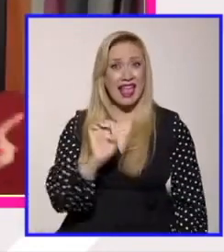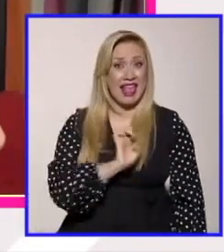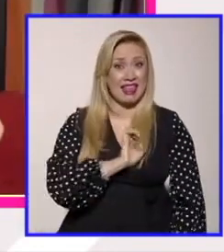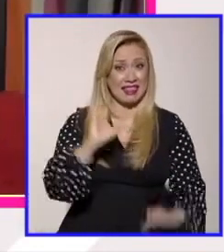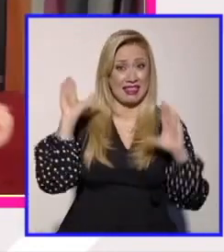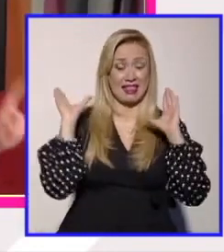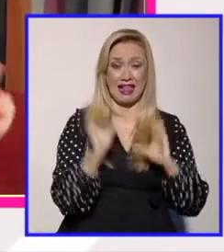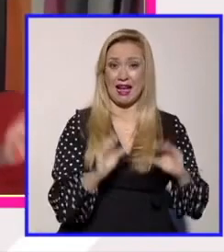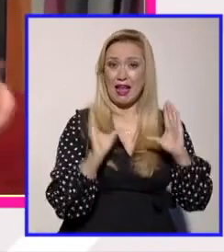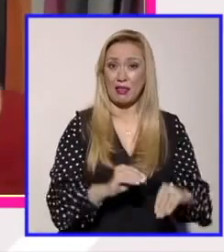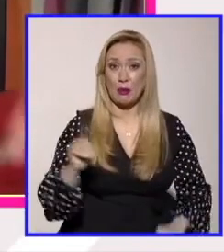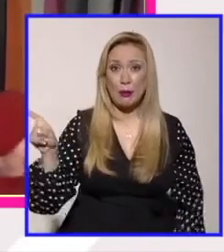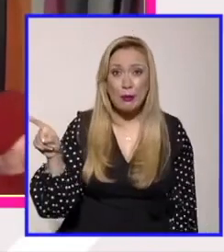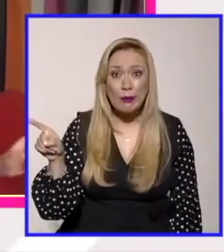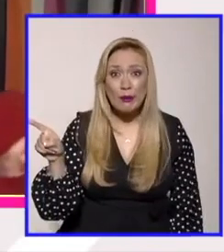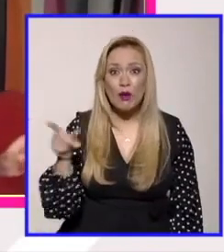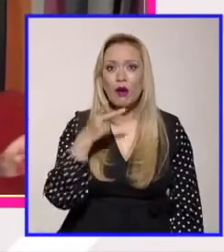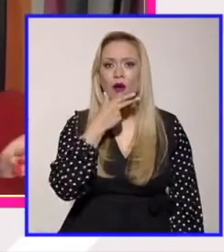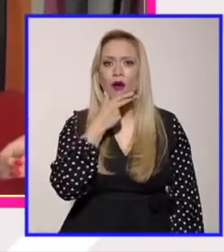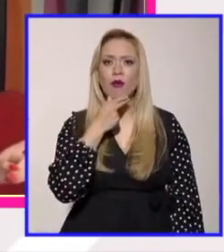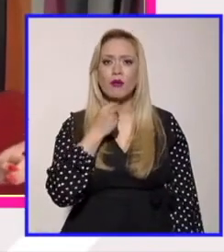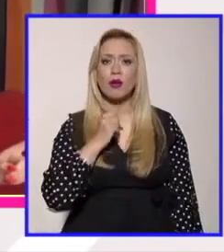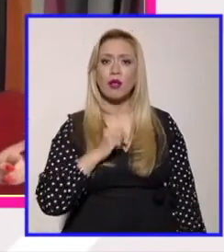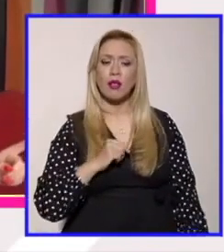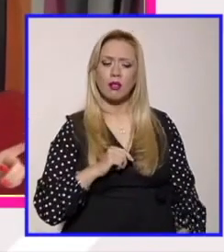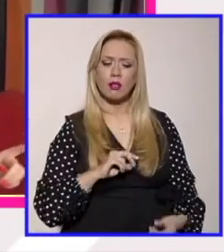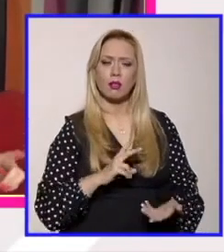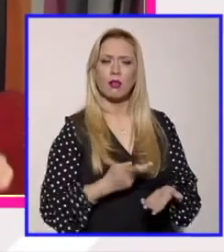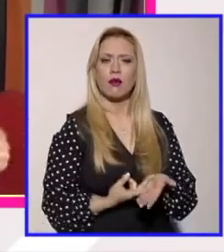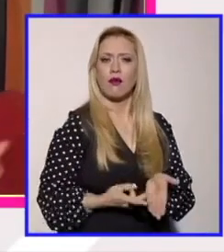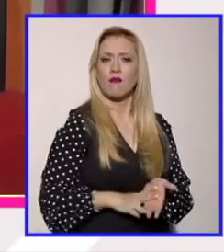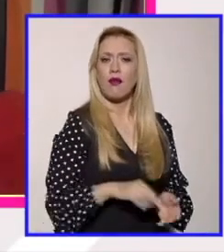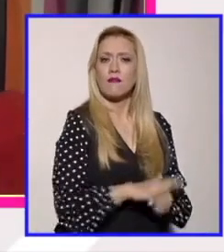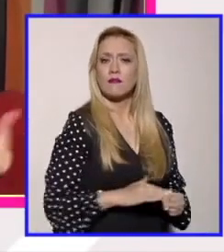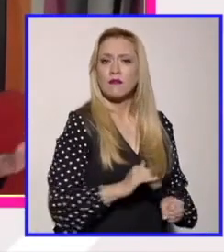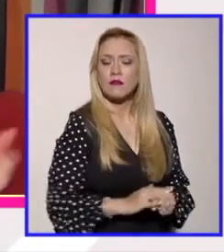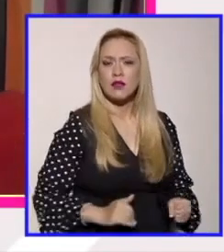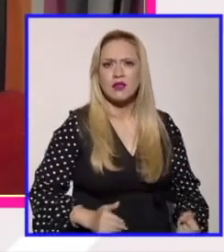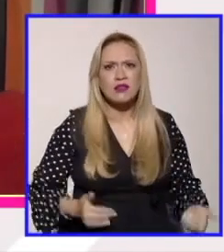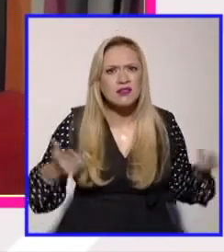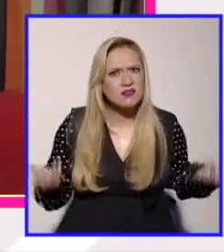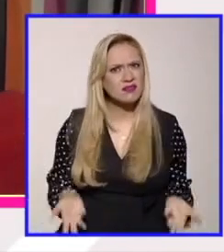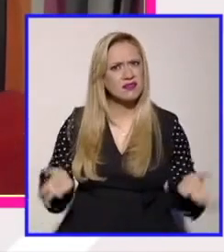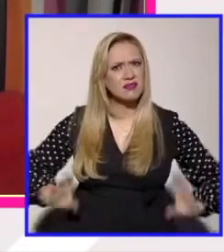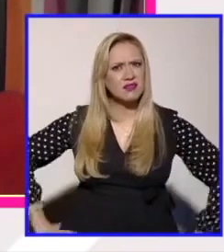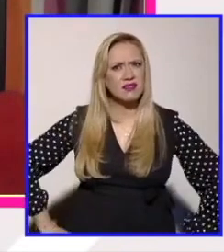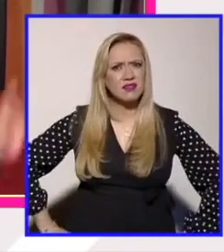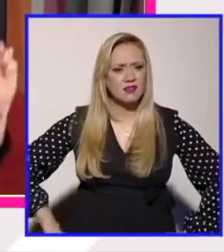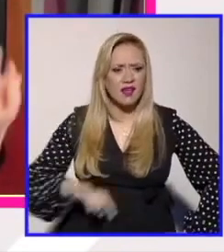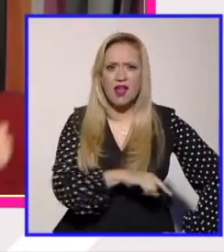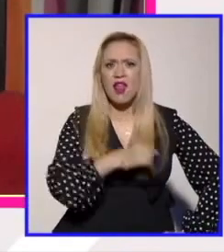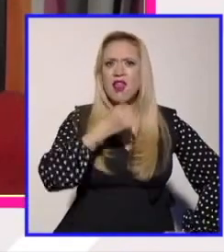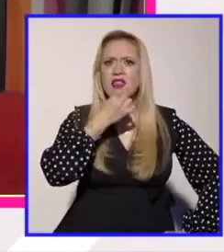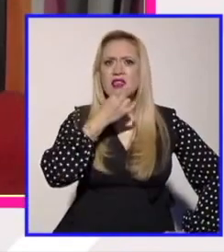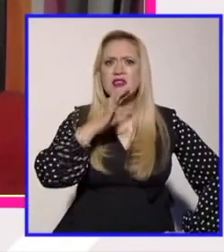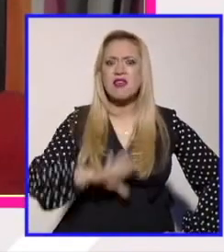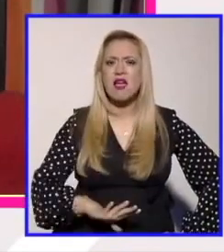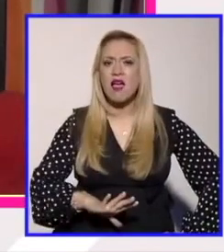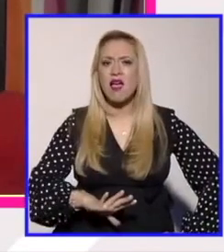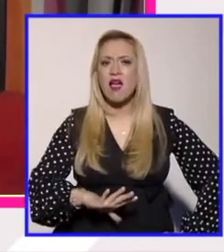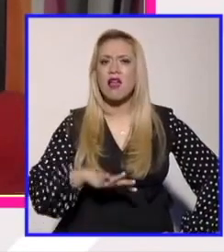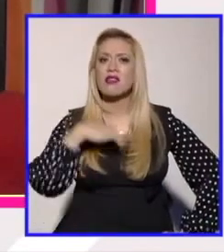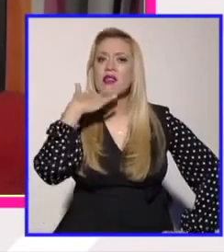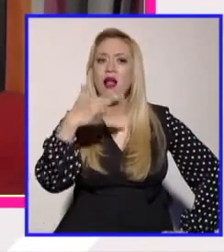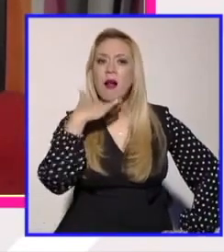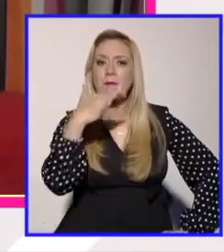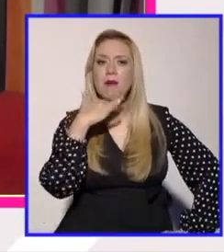boom en entrenadores hombres acosadores y esto es no más no vaya a ser que una de esas niñas estrense esté haciendo entre comillas trampa y